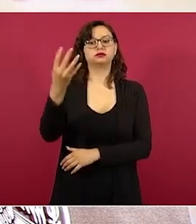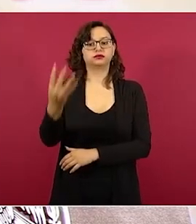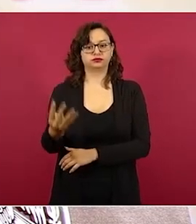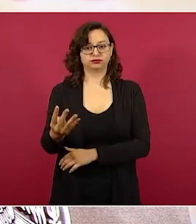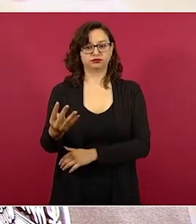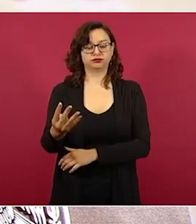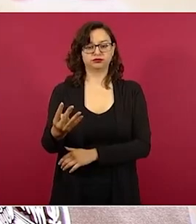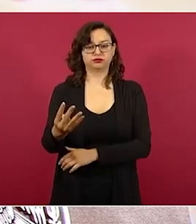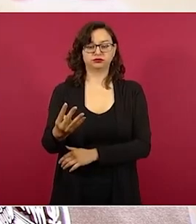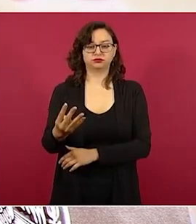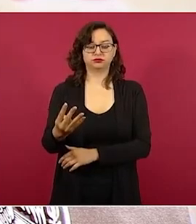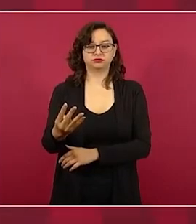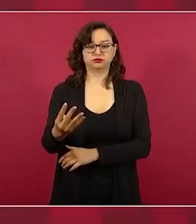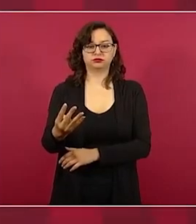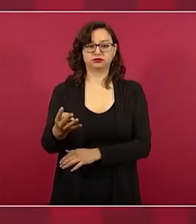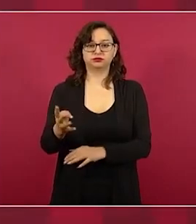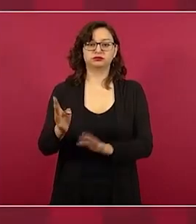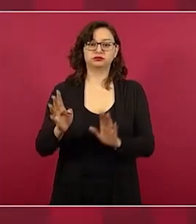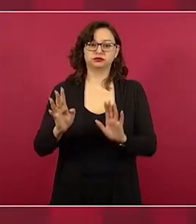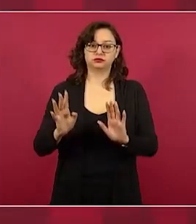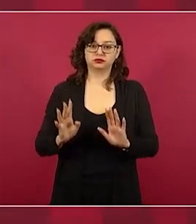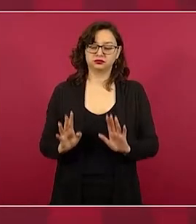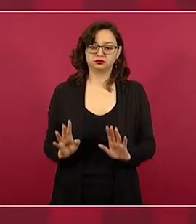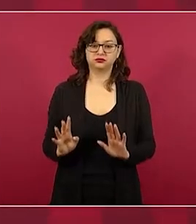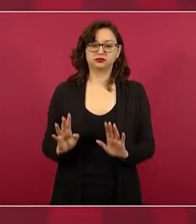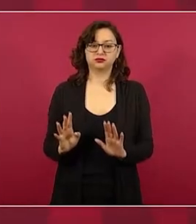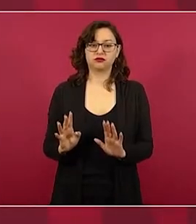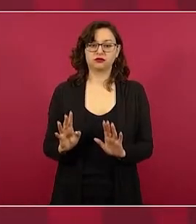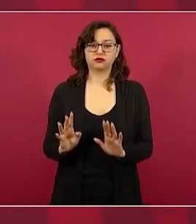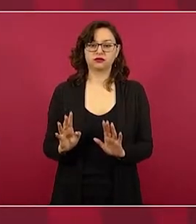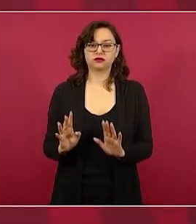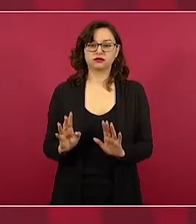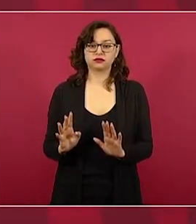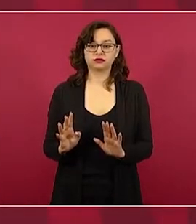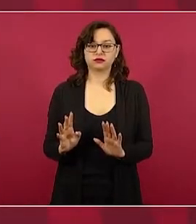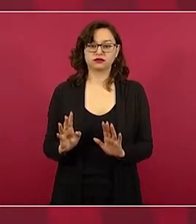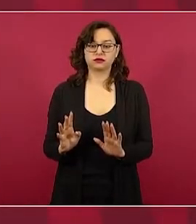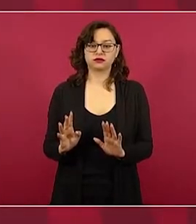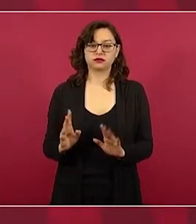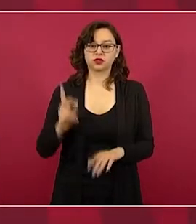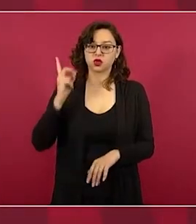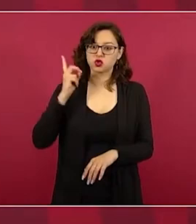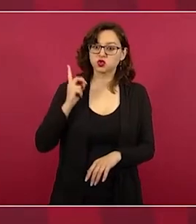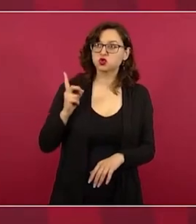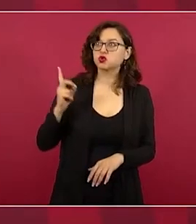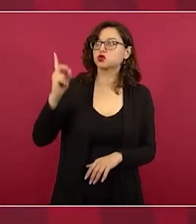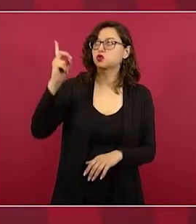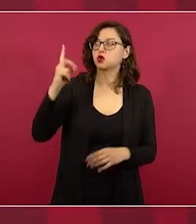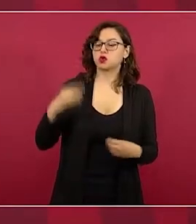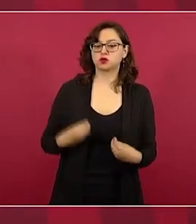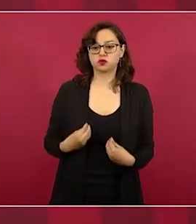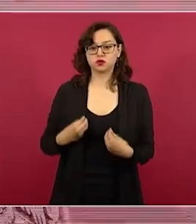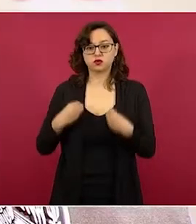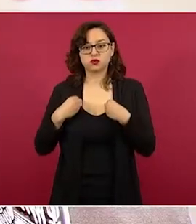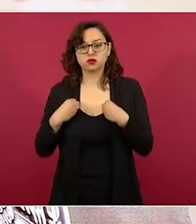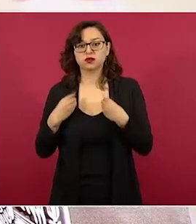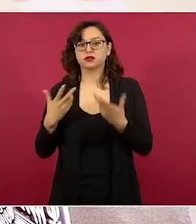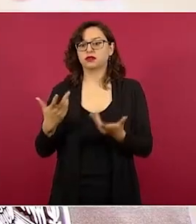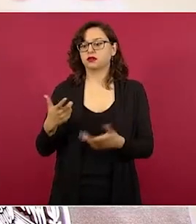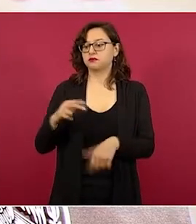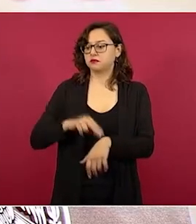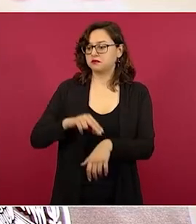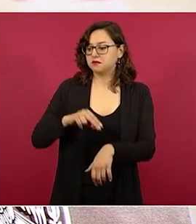lo decide el creador, la naturaleza, la ciencia,